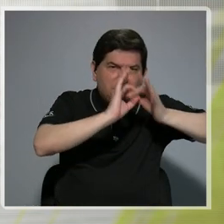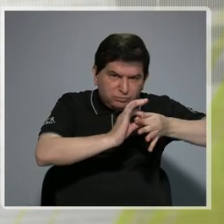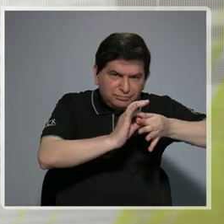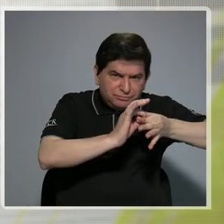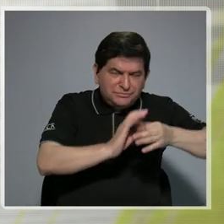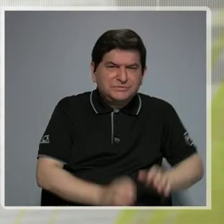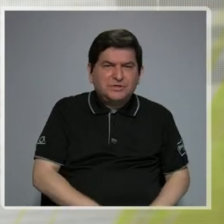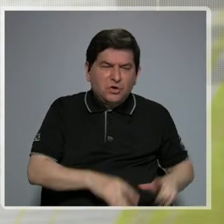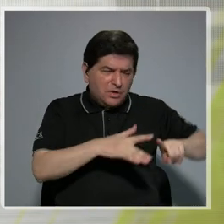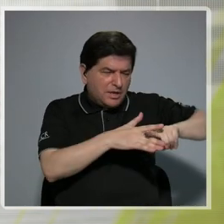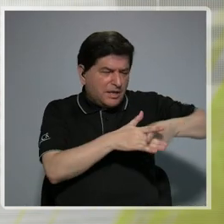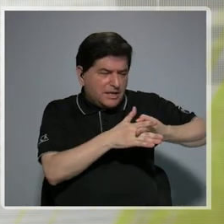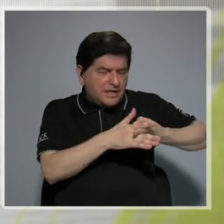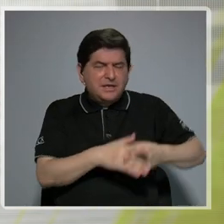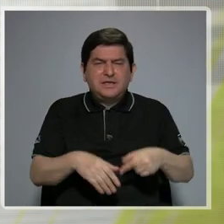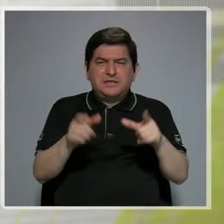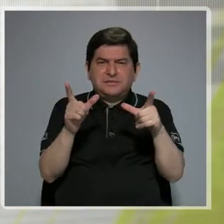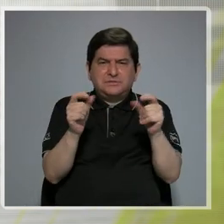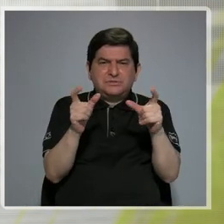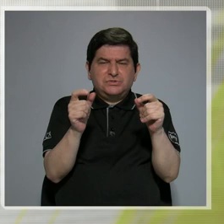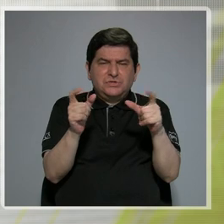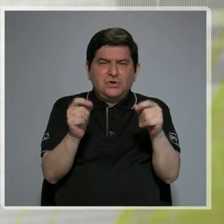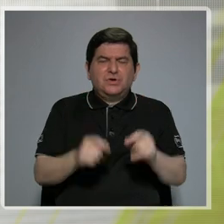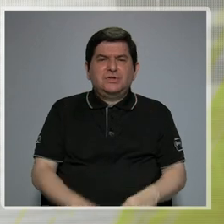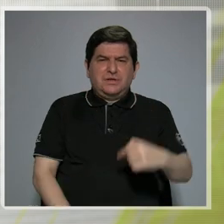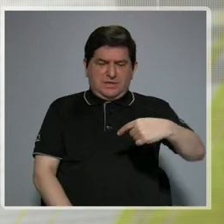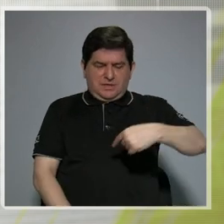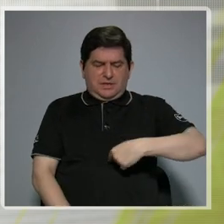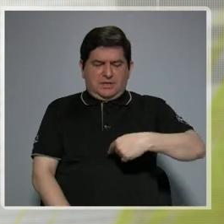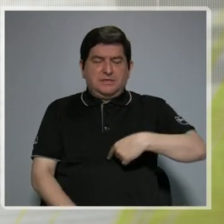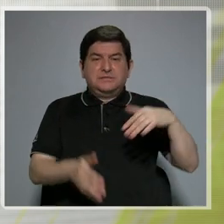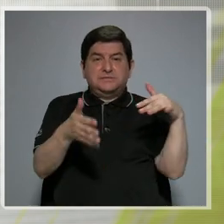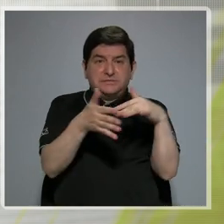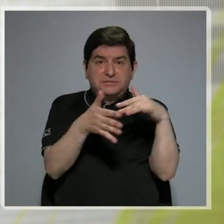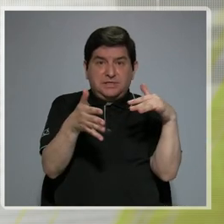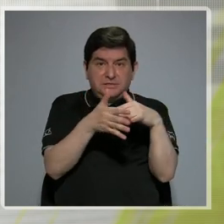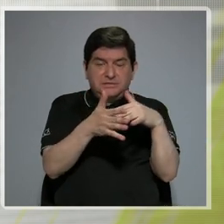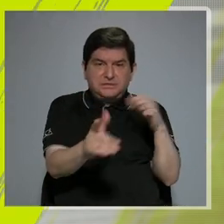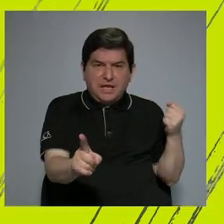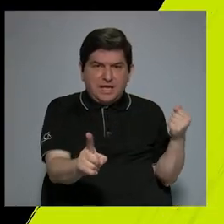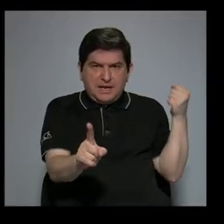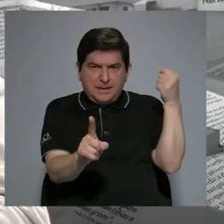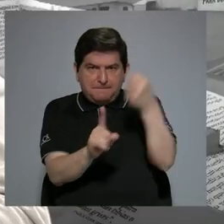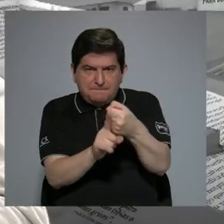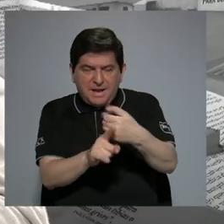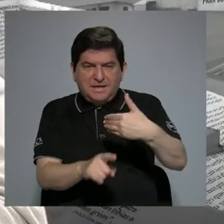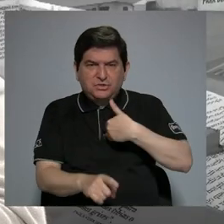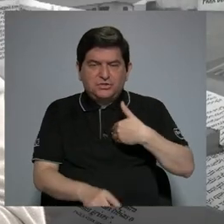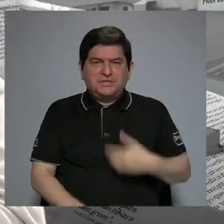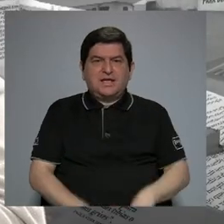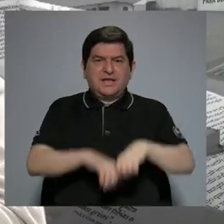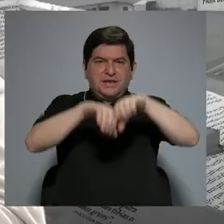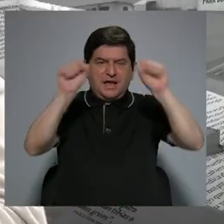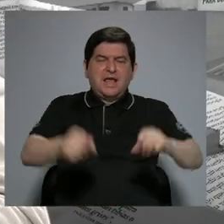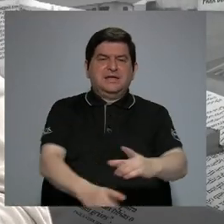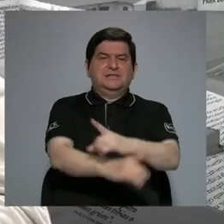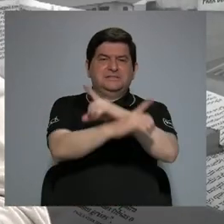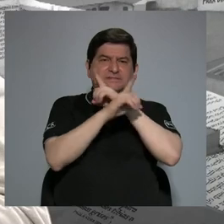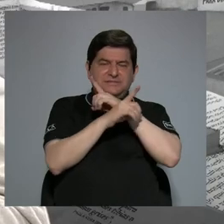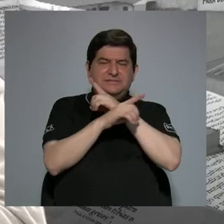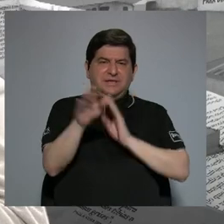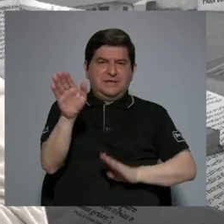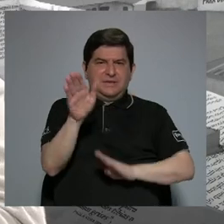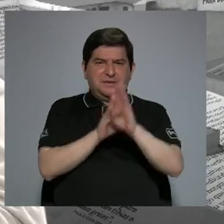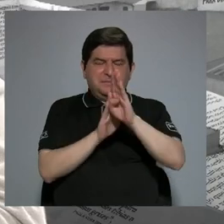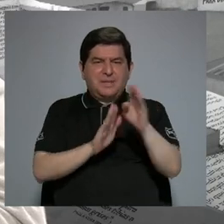con la génesis del cáncer gástrico y específicamente estudiando el impacto que tiene el sistema inmune en el